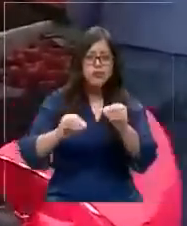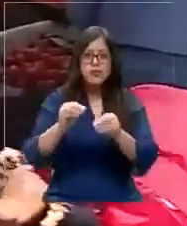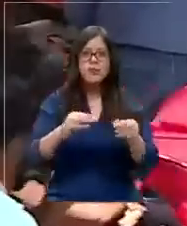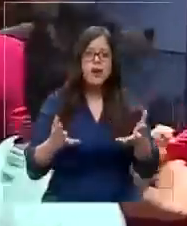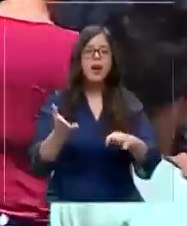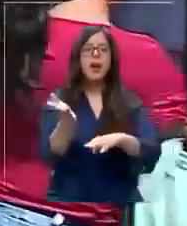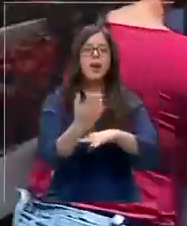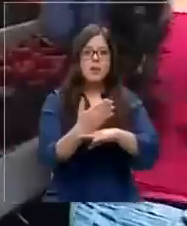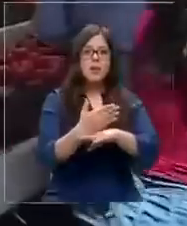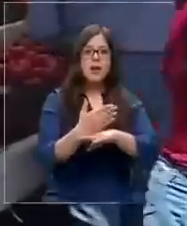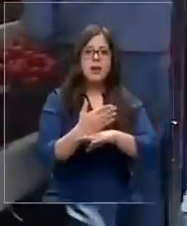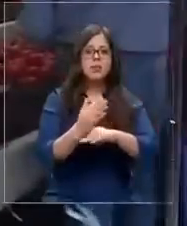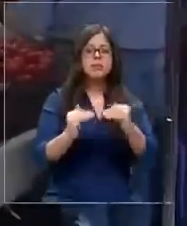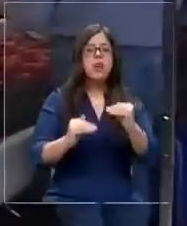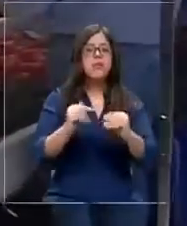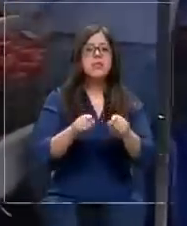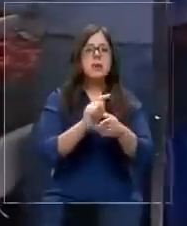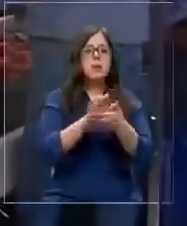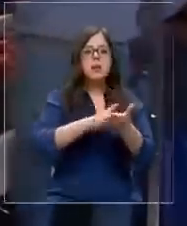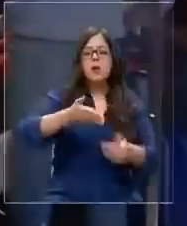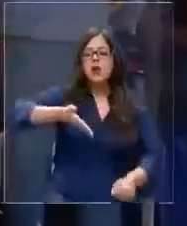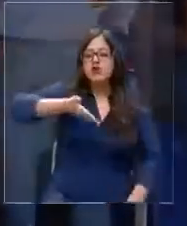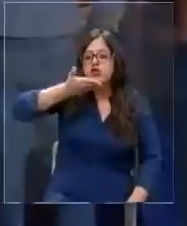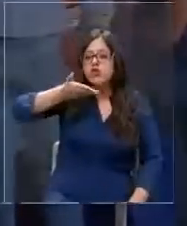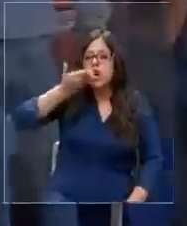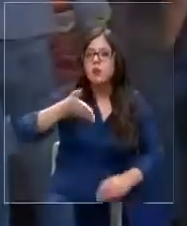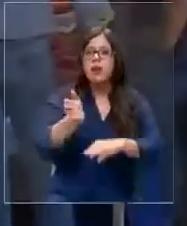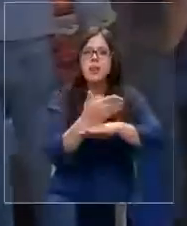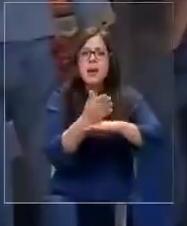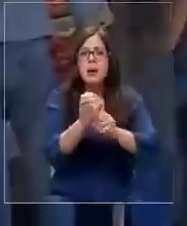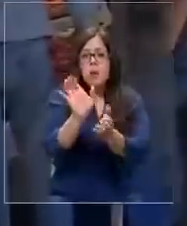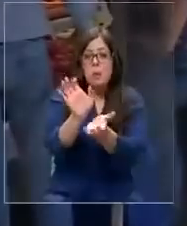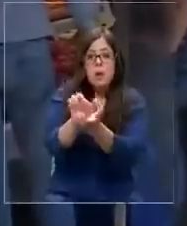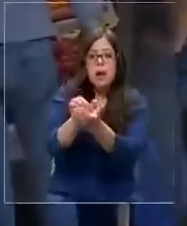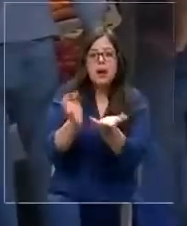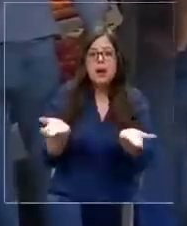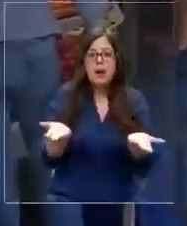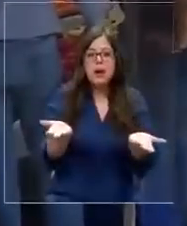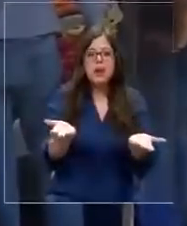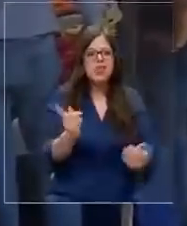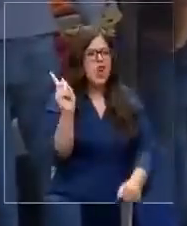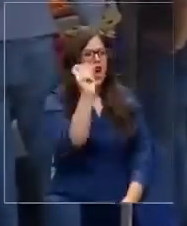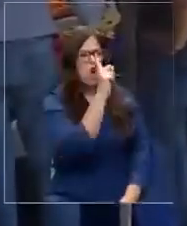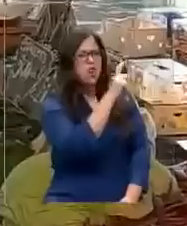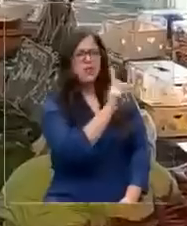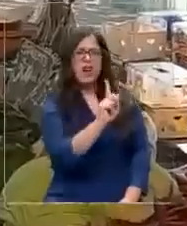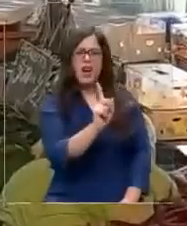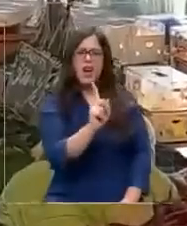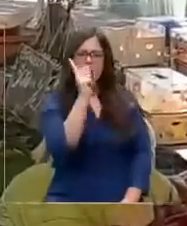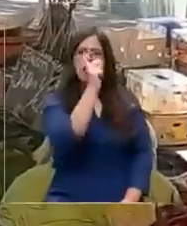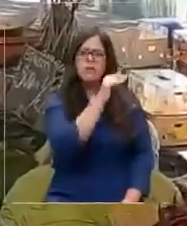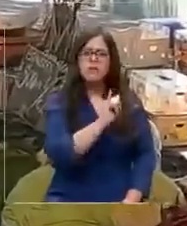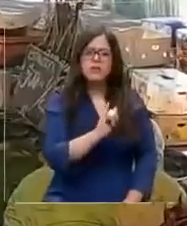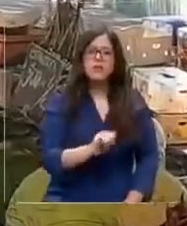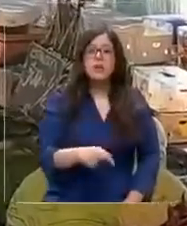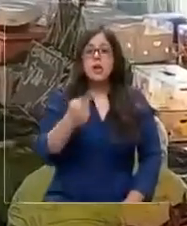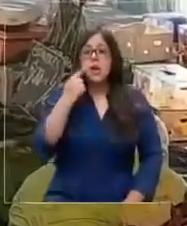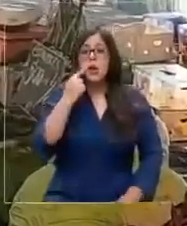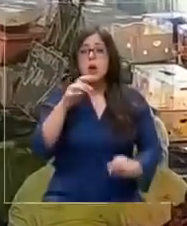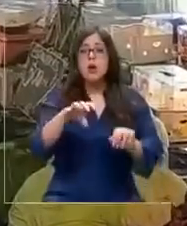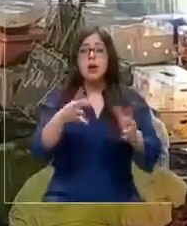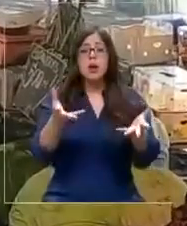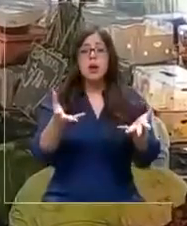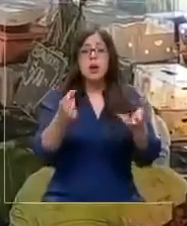una paila marina o algo, un mariscal? Claro, no, es muy difícil, es muy difícil. Según los índices de la